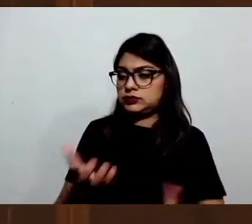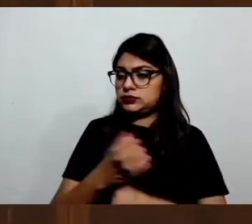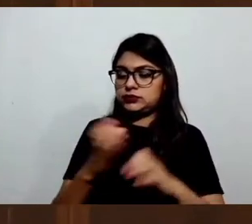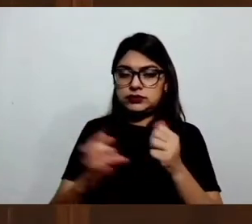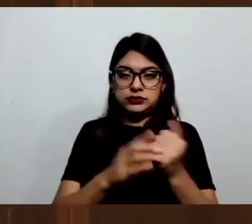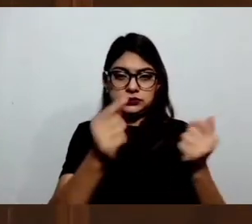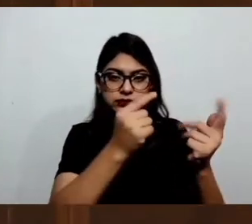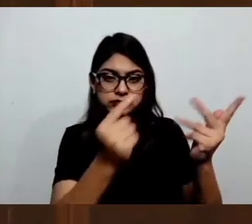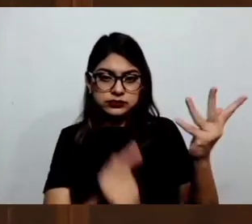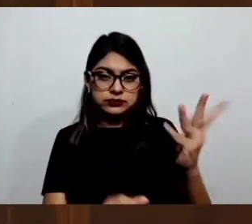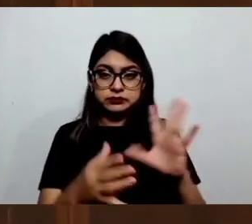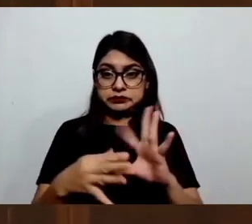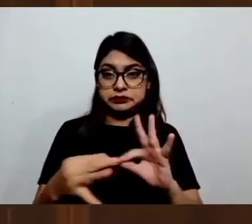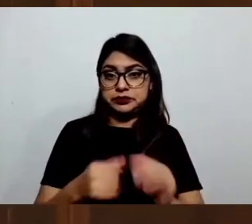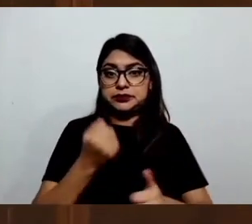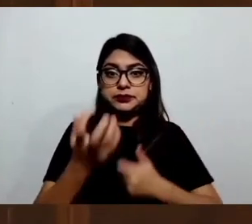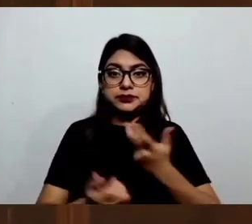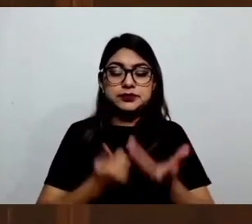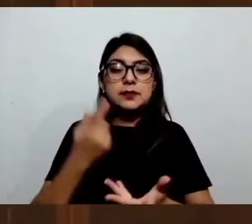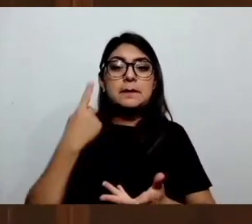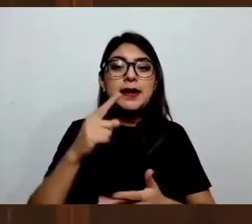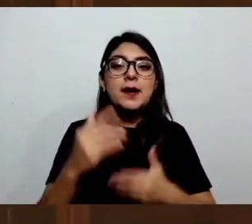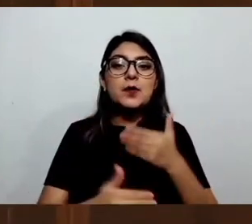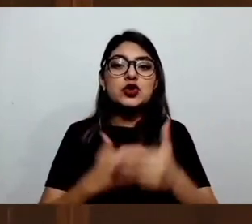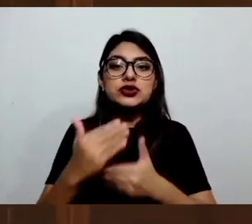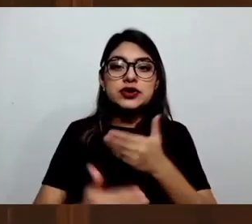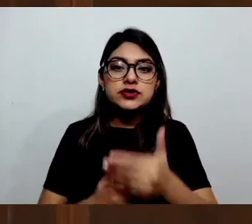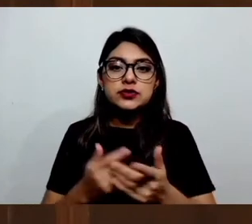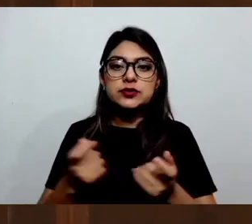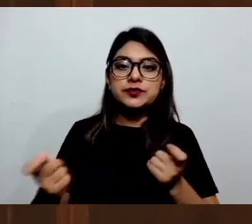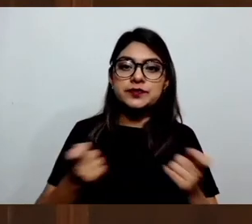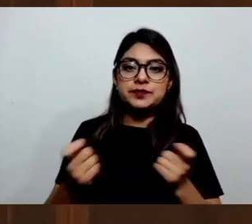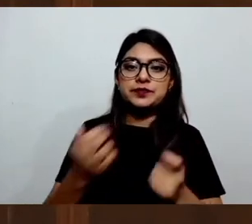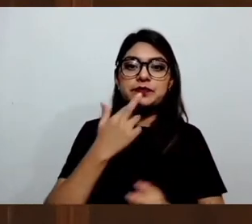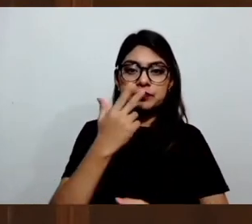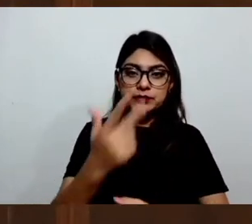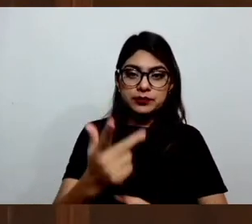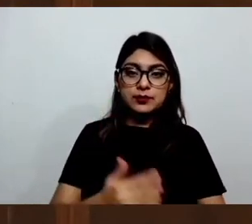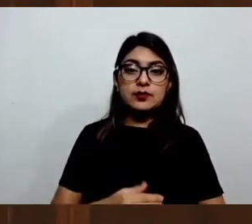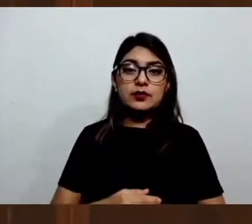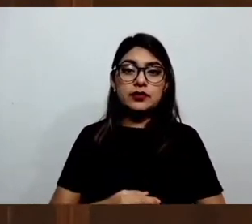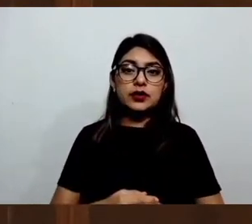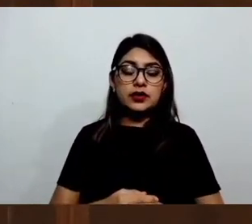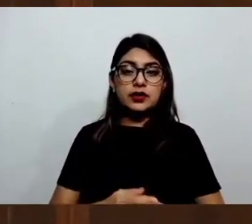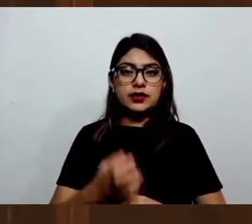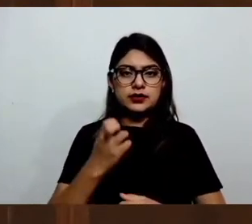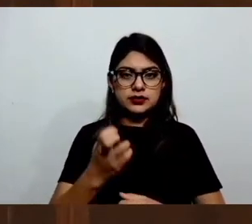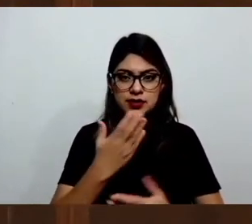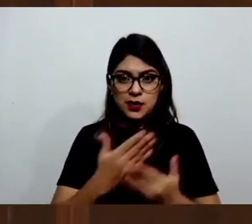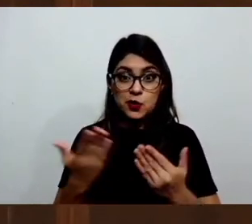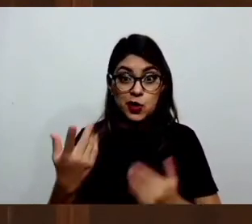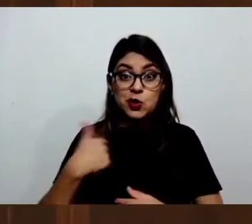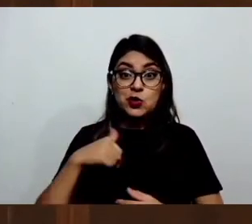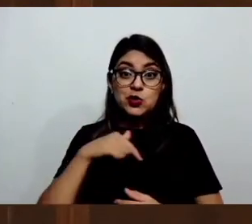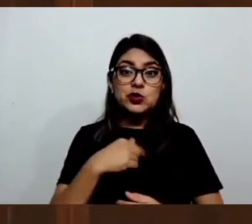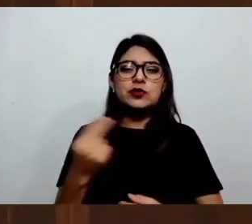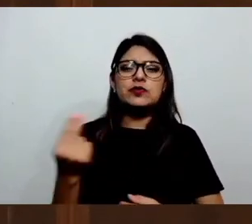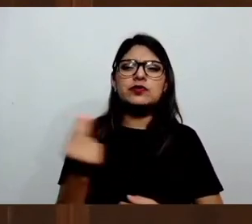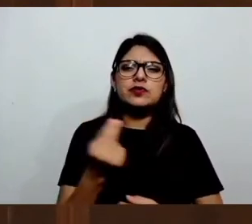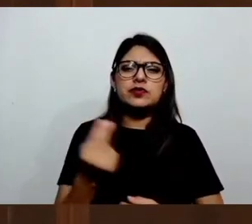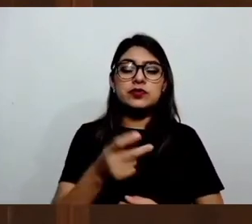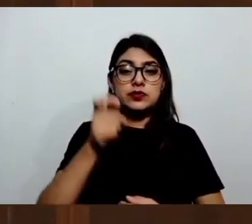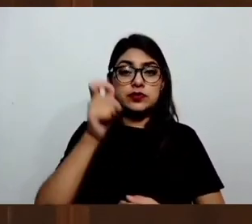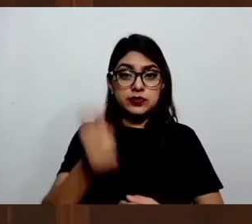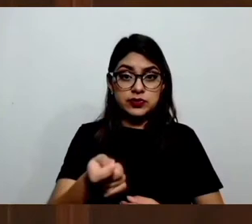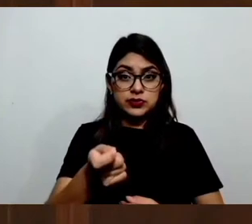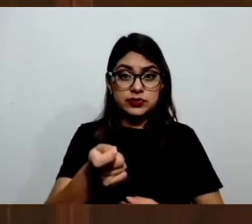conducir el proceso en el que estamos inmersos ahora. ¿Y qué es lo que necesitamos? Simple y sencillamente